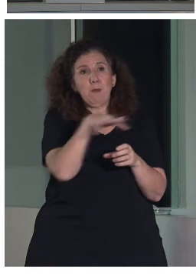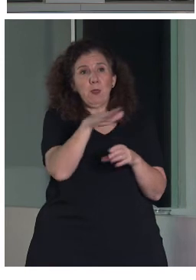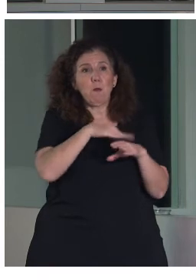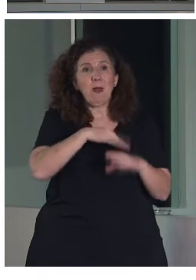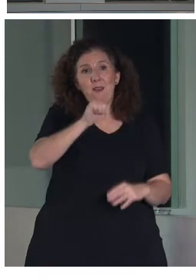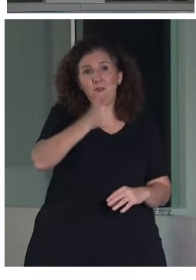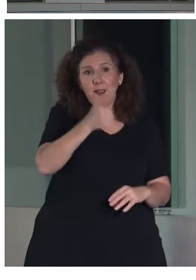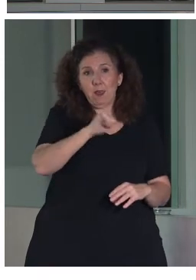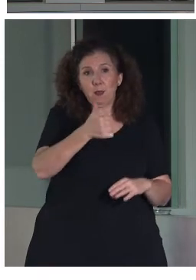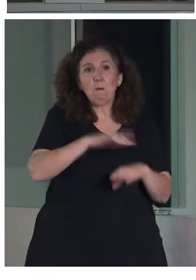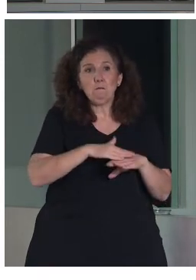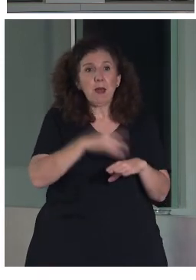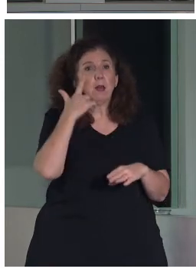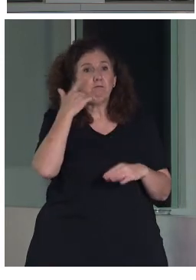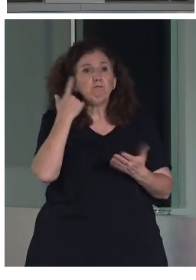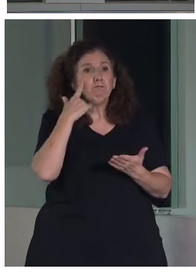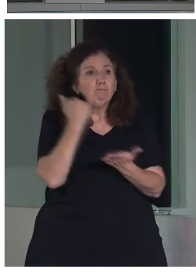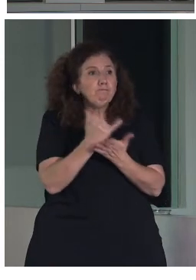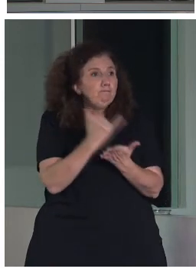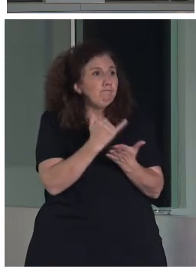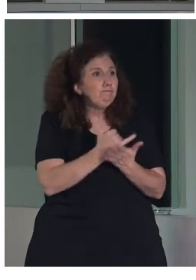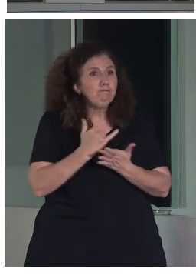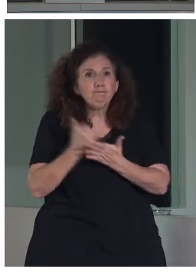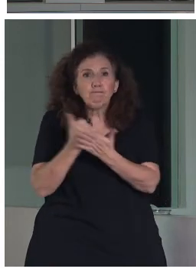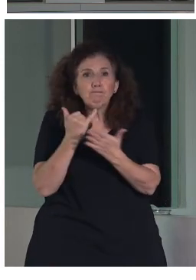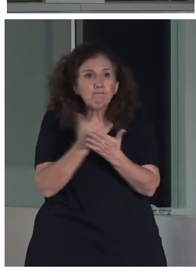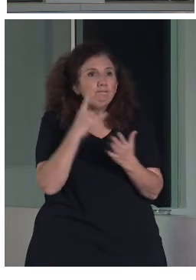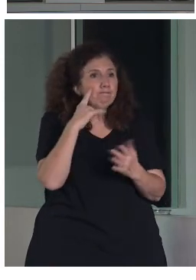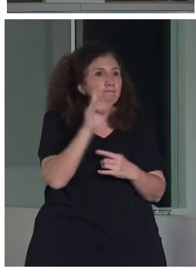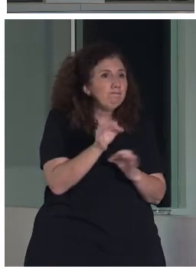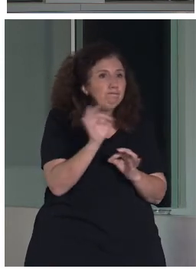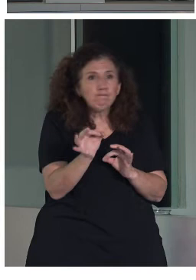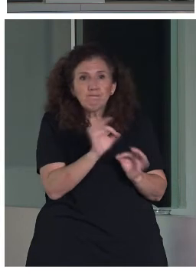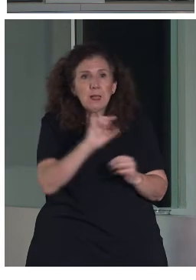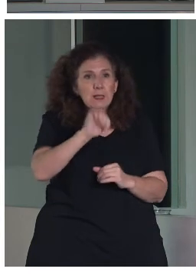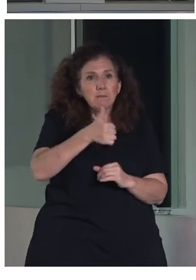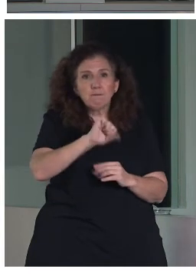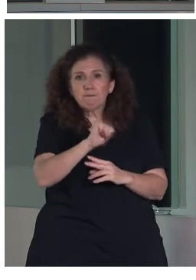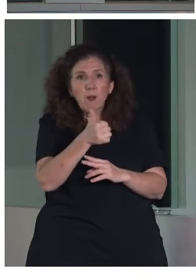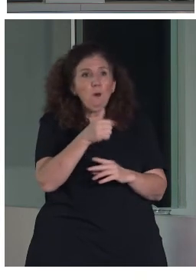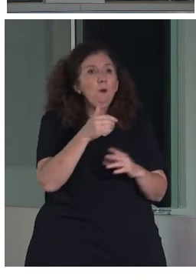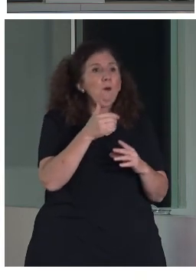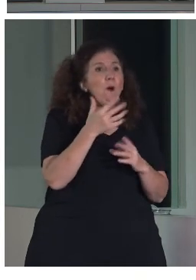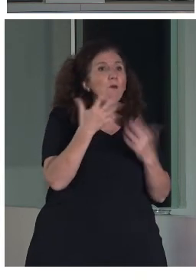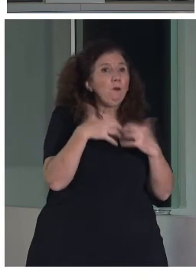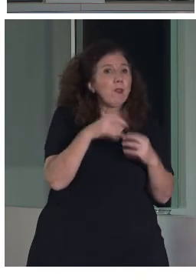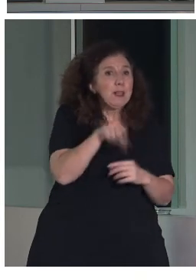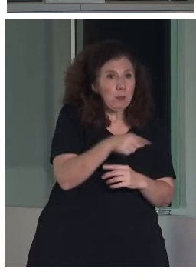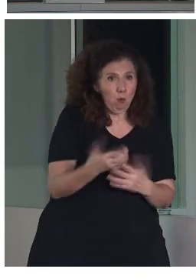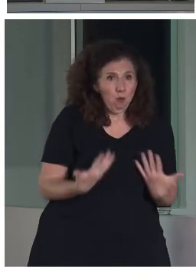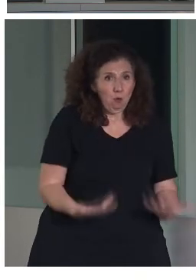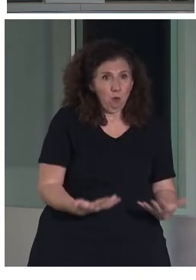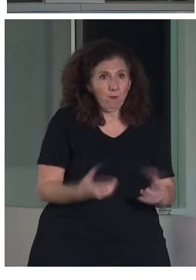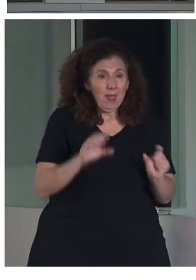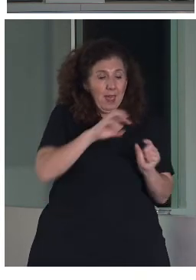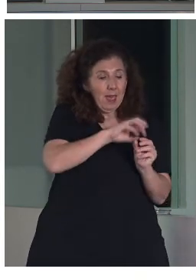intentando constatar con esos equipos de personas que ese texto funciona. Este círculo se plantea como